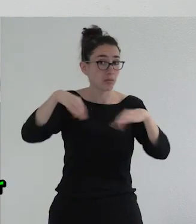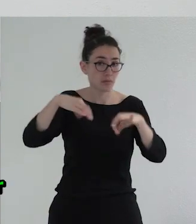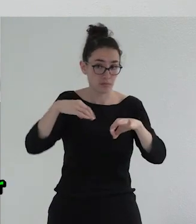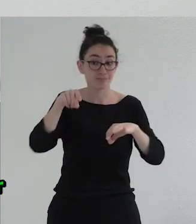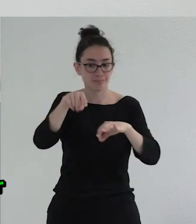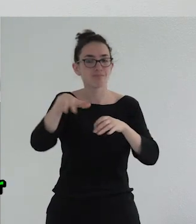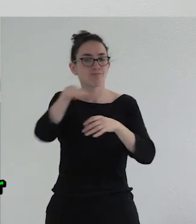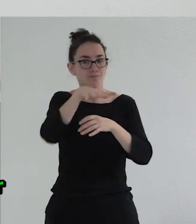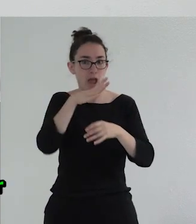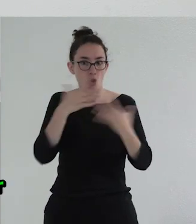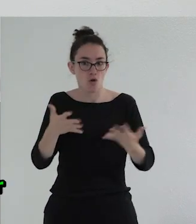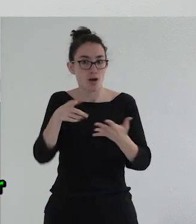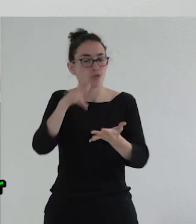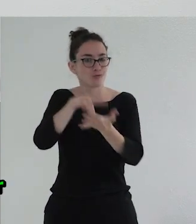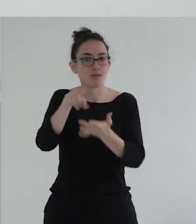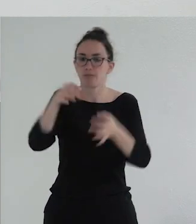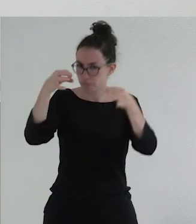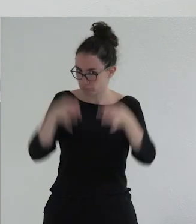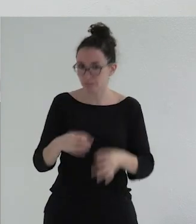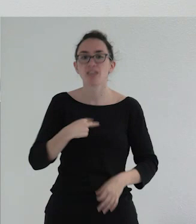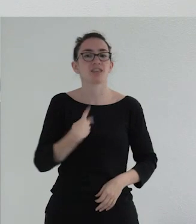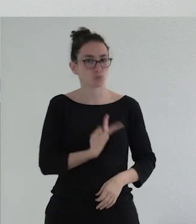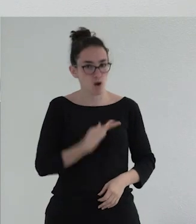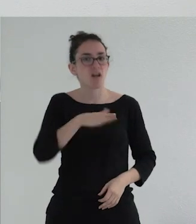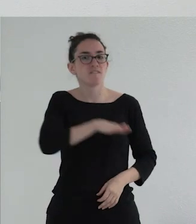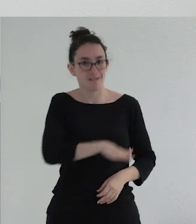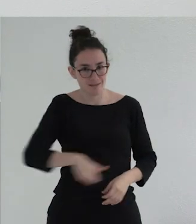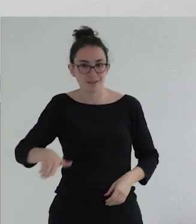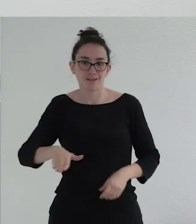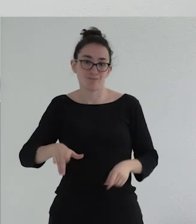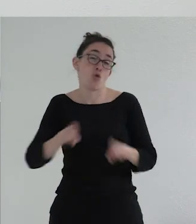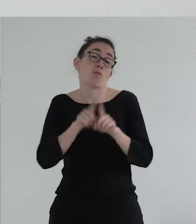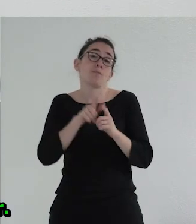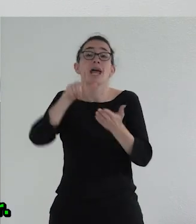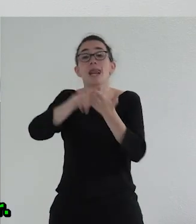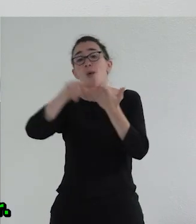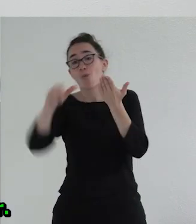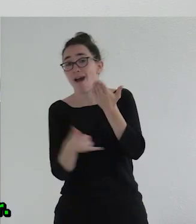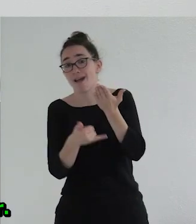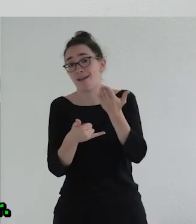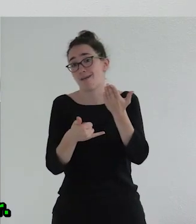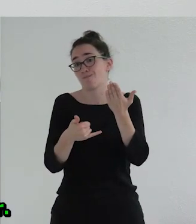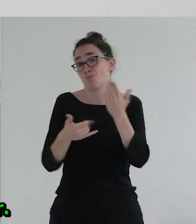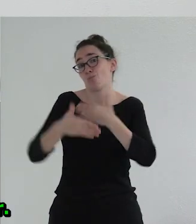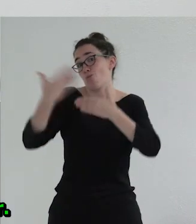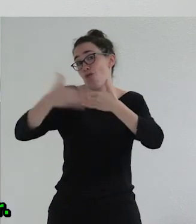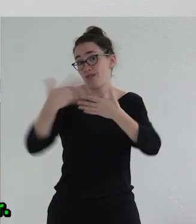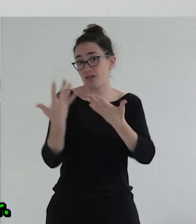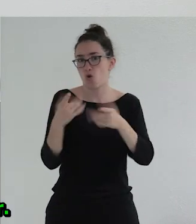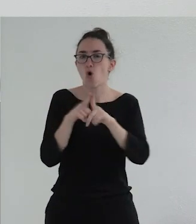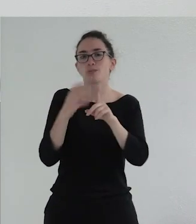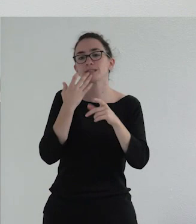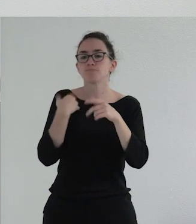podemos asegurar que es transexualidad infantil algo así como en un lenguaje progresista que nunca se expresaría así algo así como si la pudiéramos